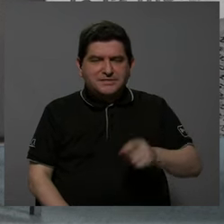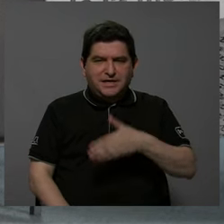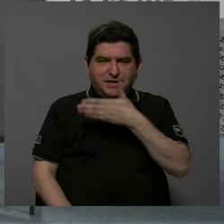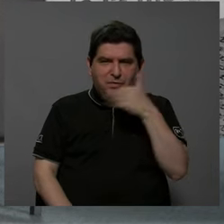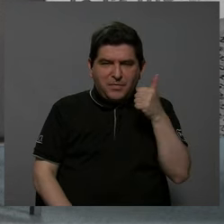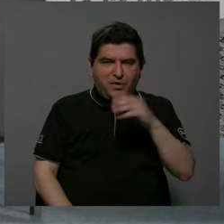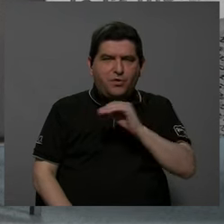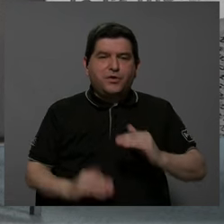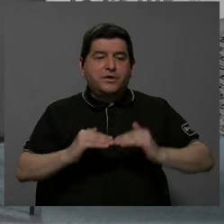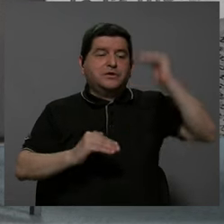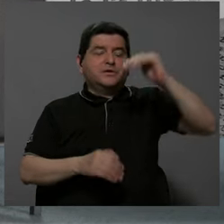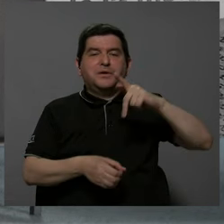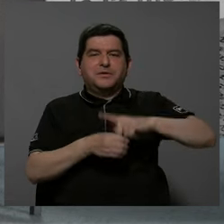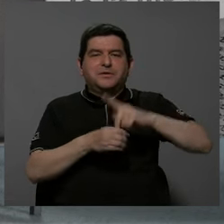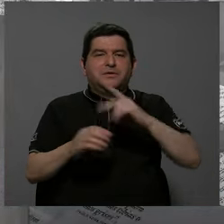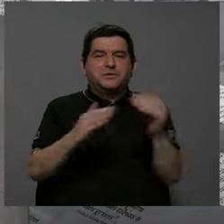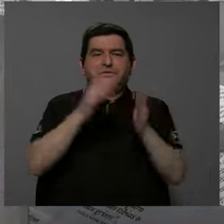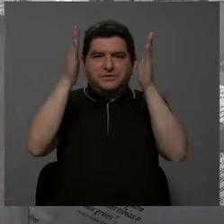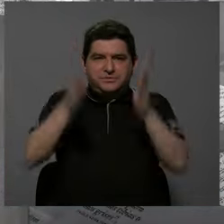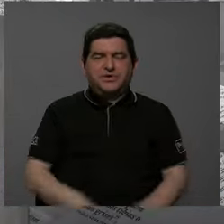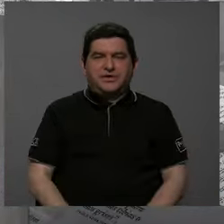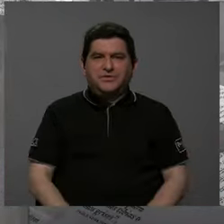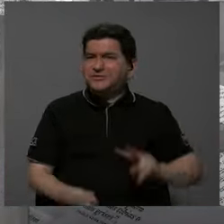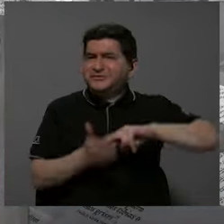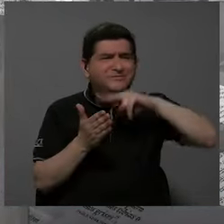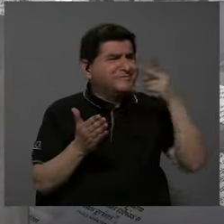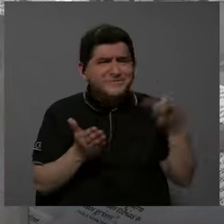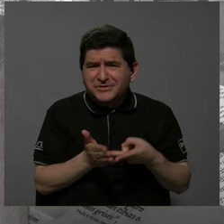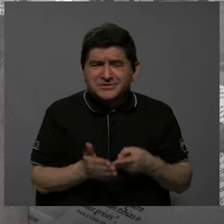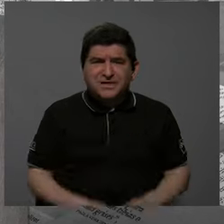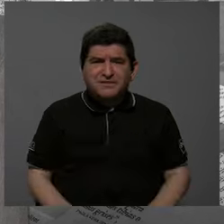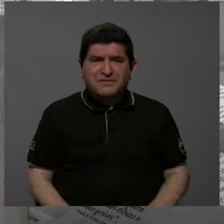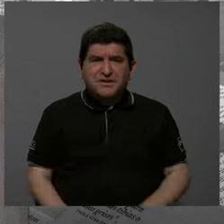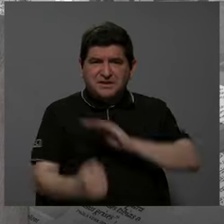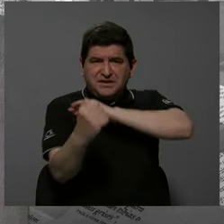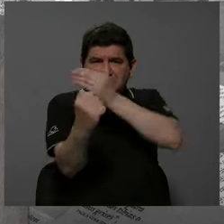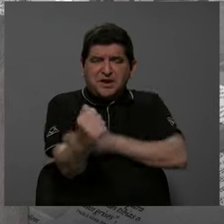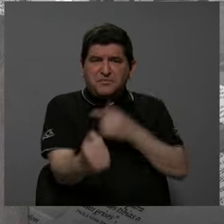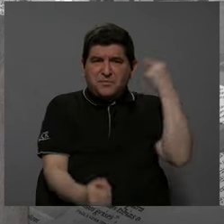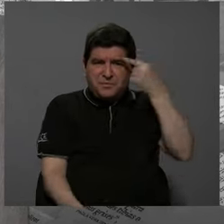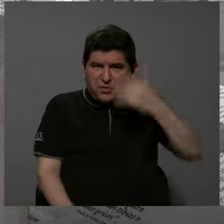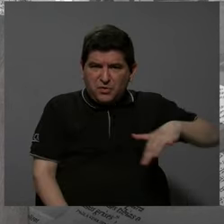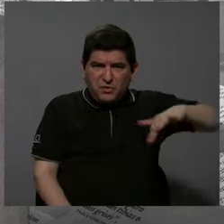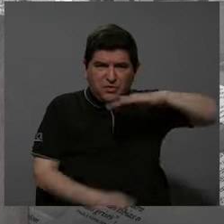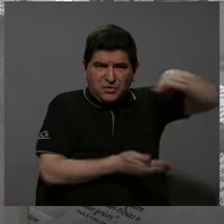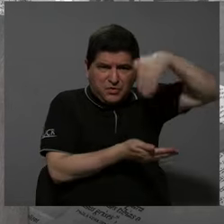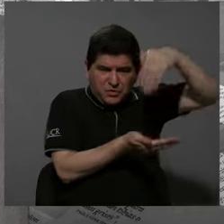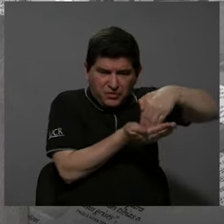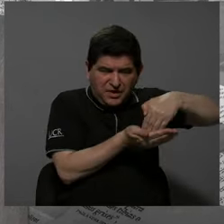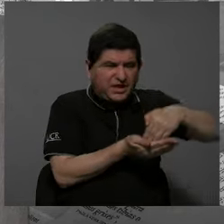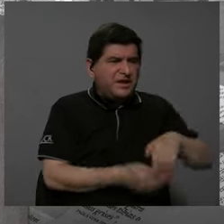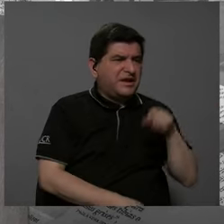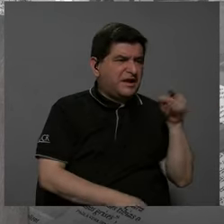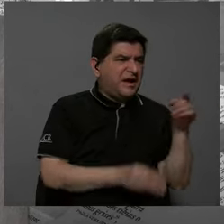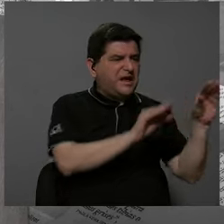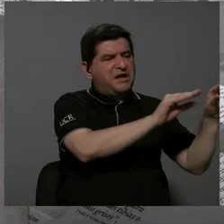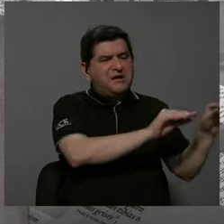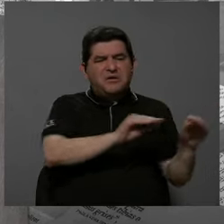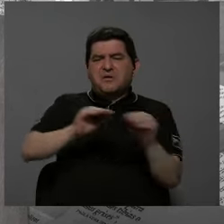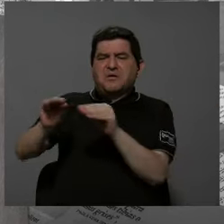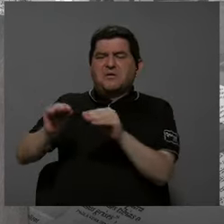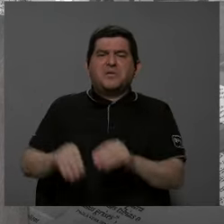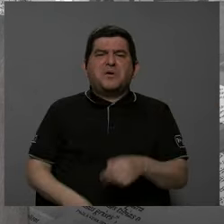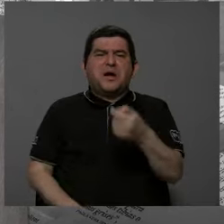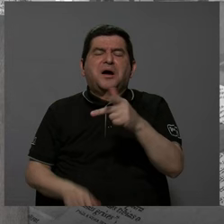una mejor participación ciudadana, porque no se trata de quitarle poder al gobierno central para que lo centralice el